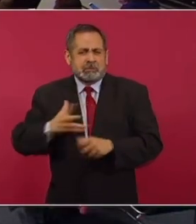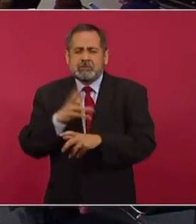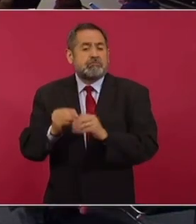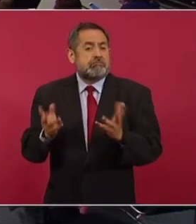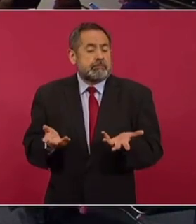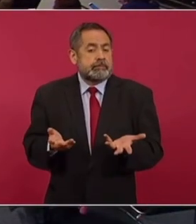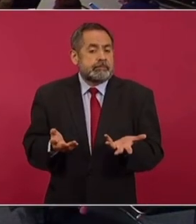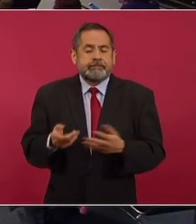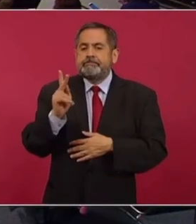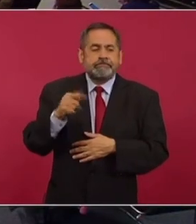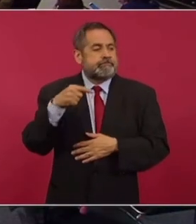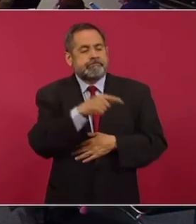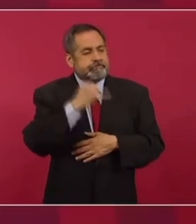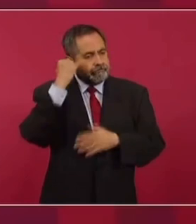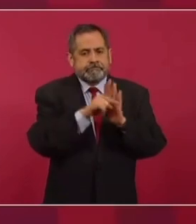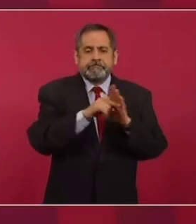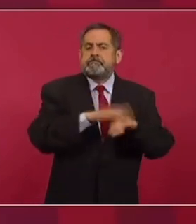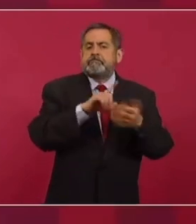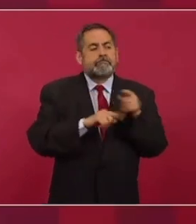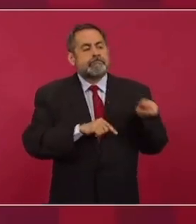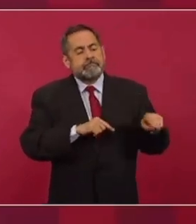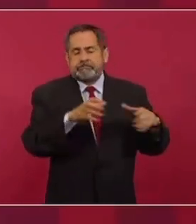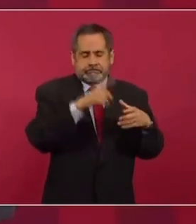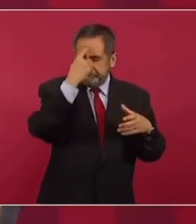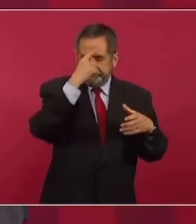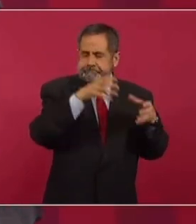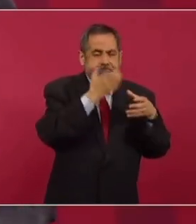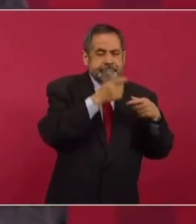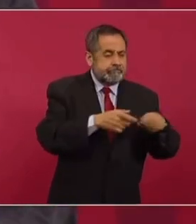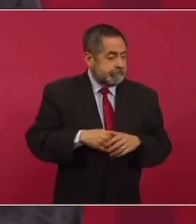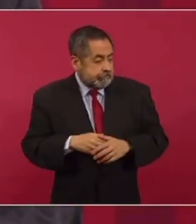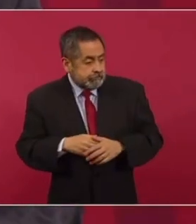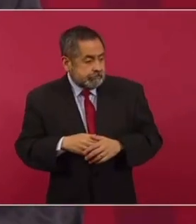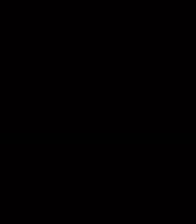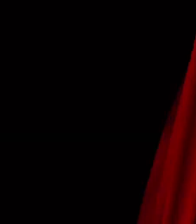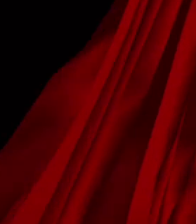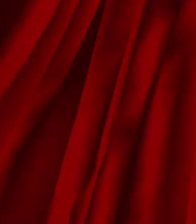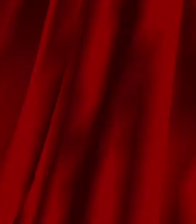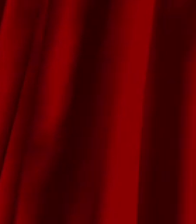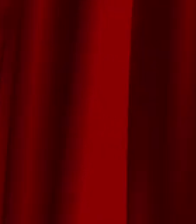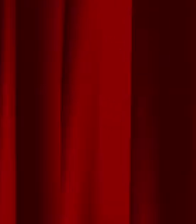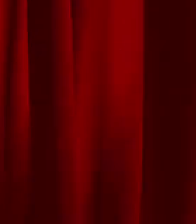todo esto es producto del pensamiento conservador. Qué bueno que se está manifestando. Gracias. Gracias. Gracias.